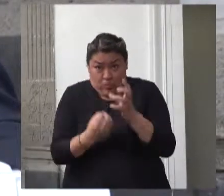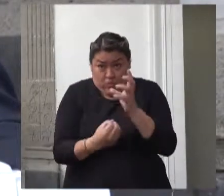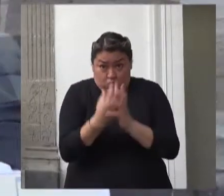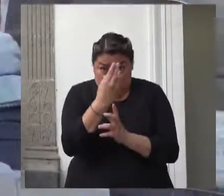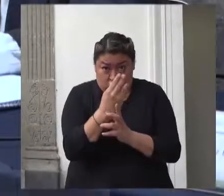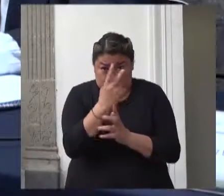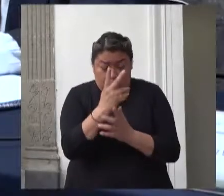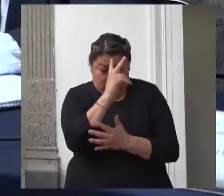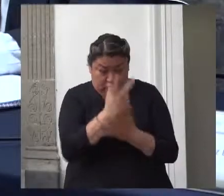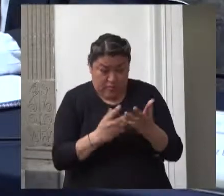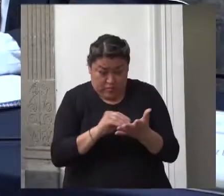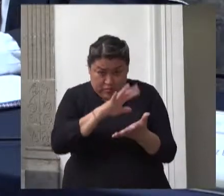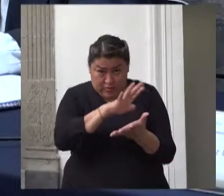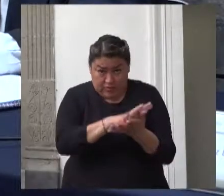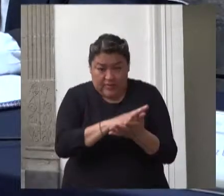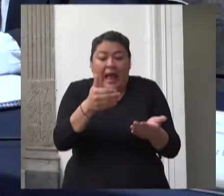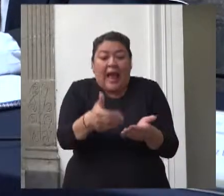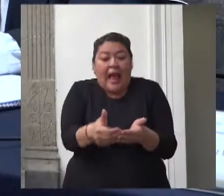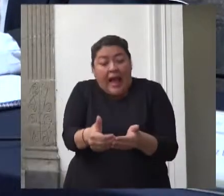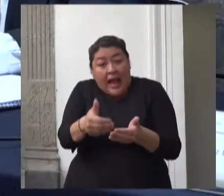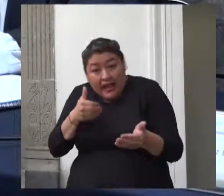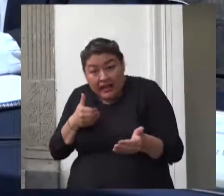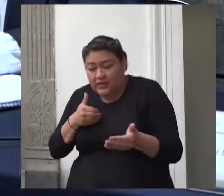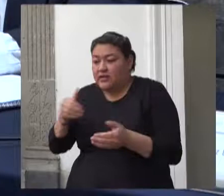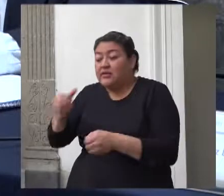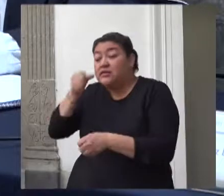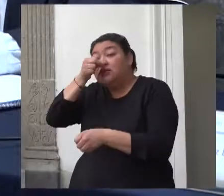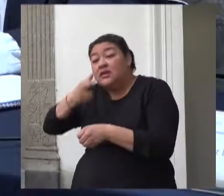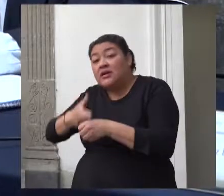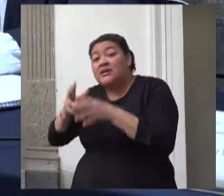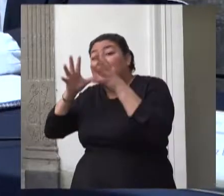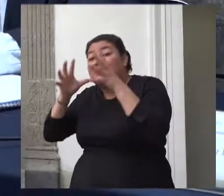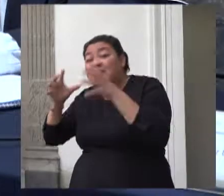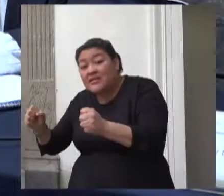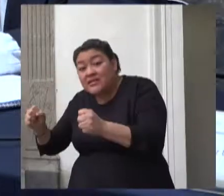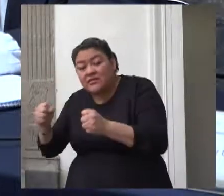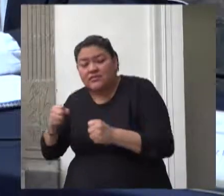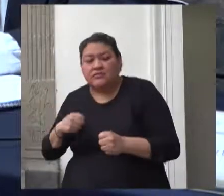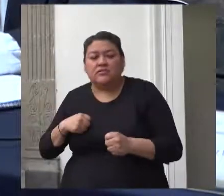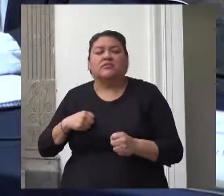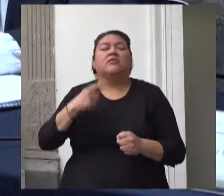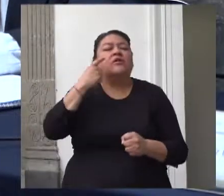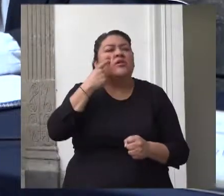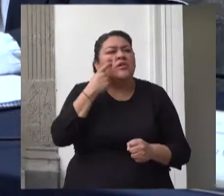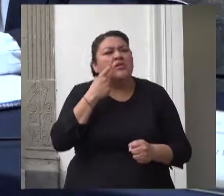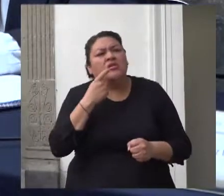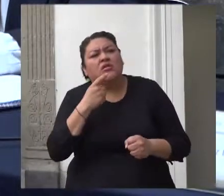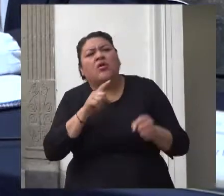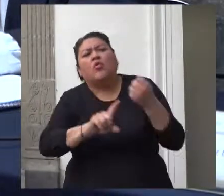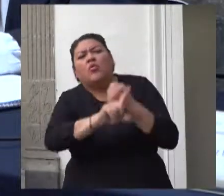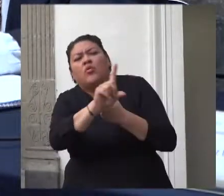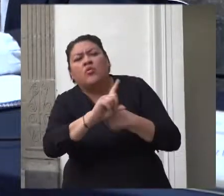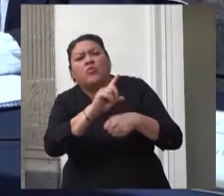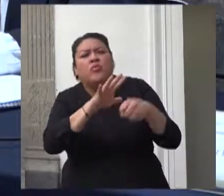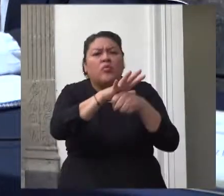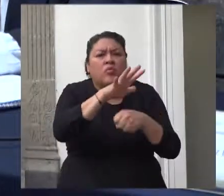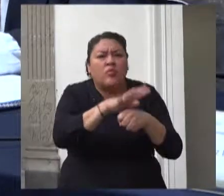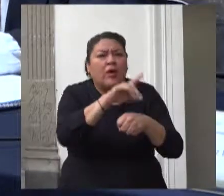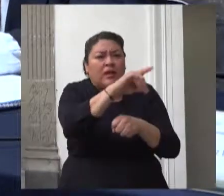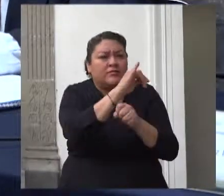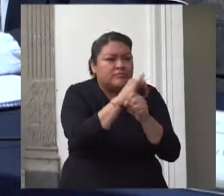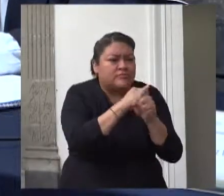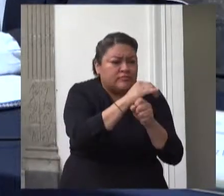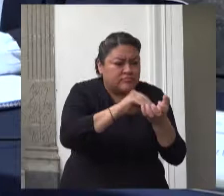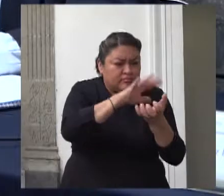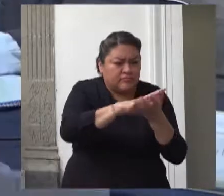secretaría de hacienda y crédito público un diagnóstico sobre el estado del problema que se busca solventar